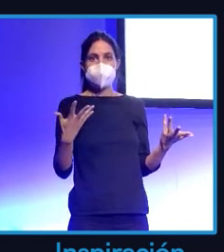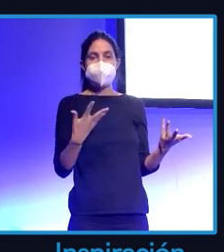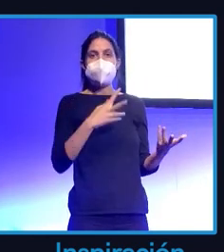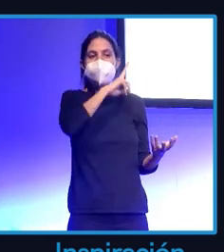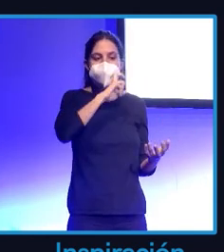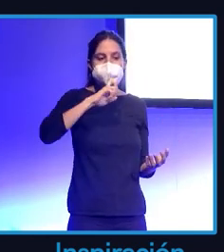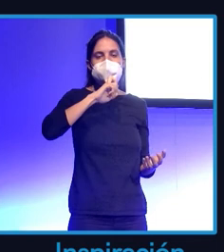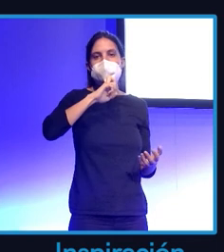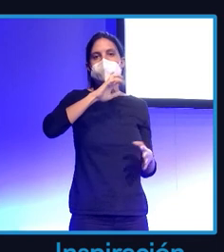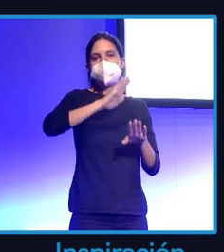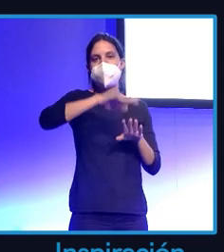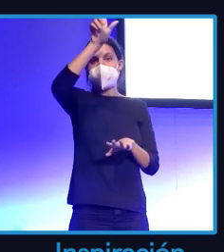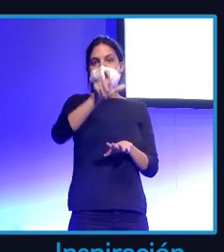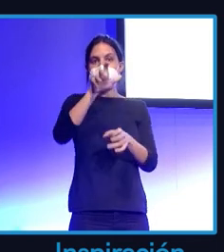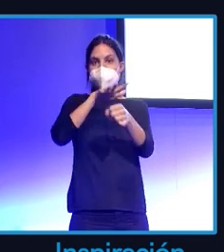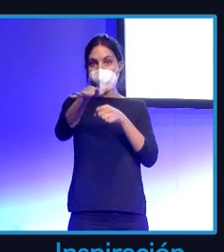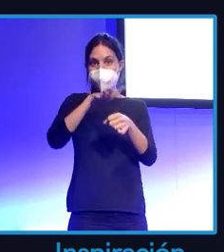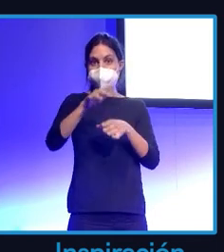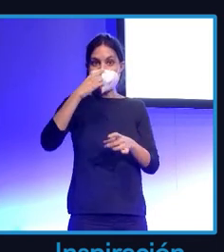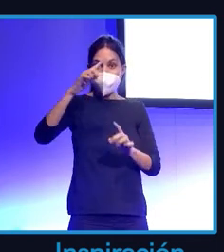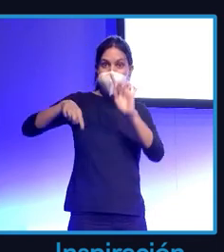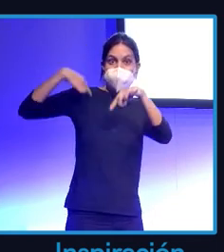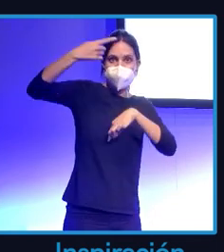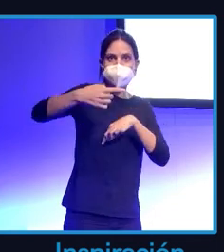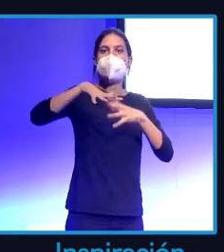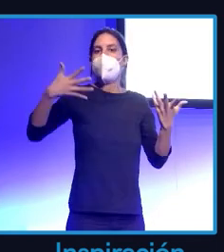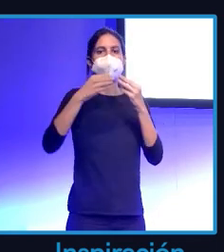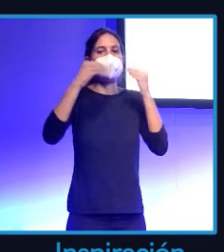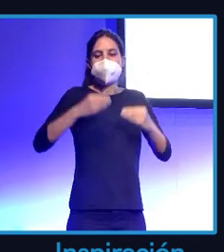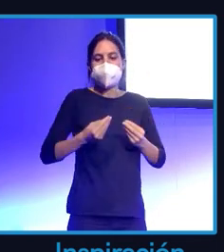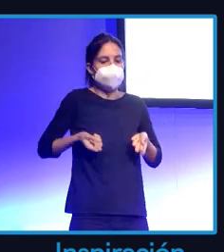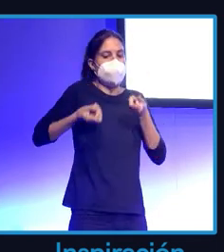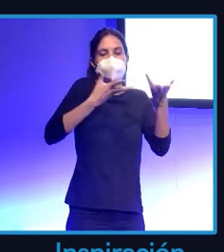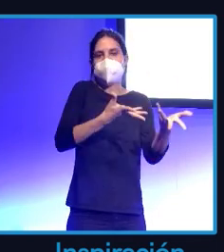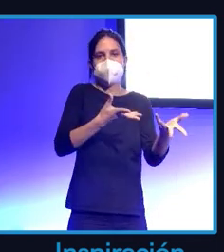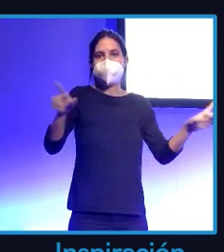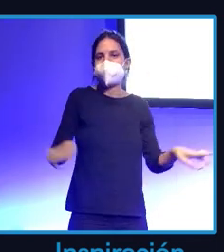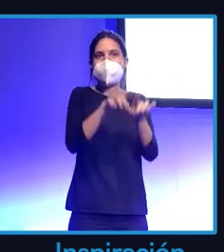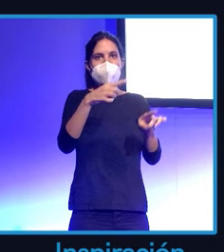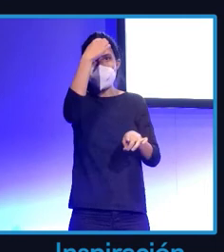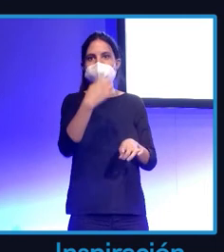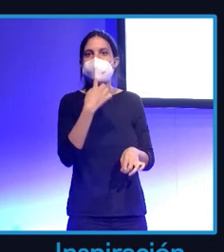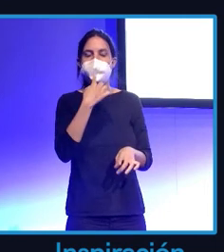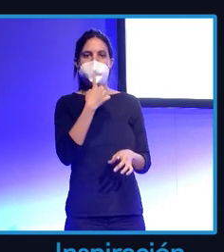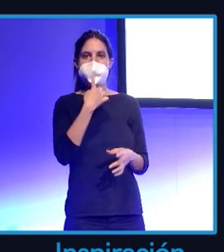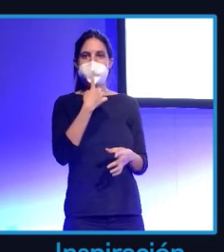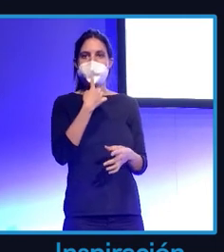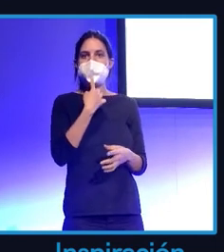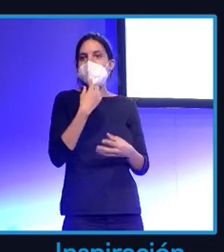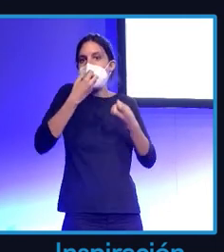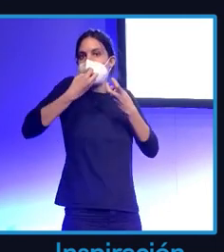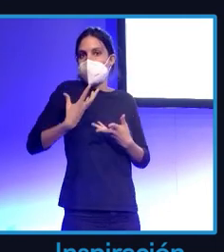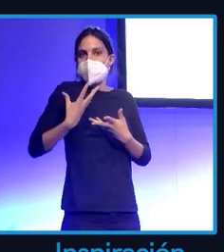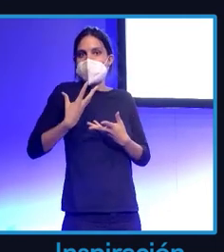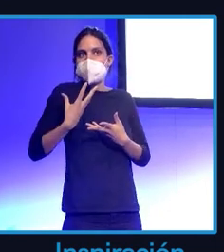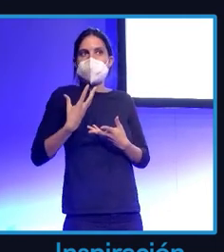el influencer marketing en 2022 es contar la historia. Me da igual que tengas un perfil que vaya a nivel imagen y que esté